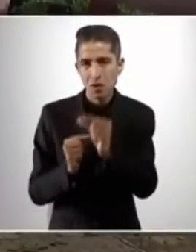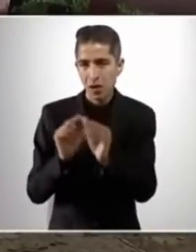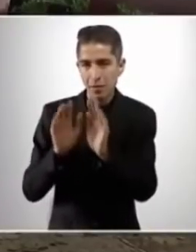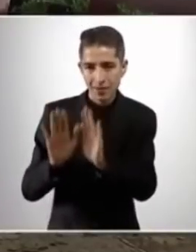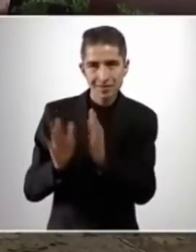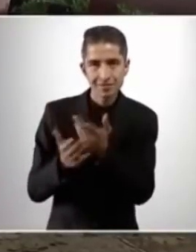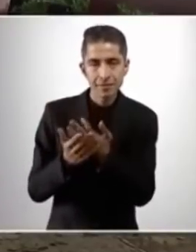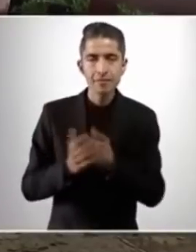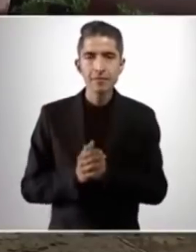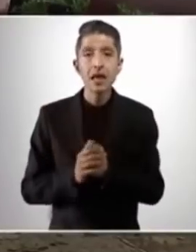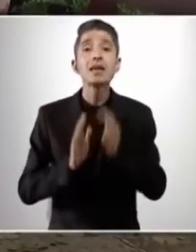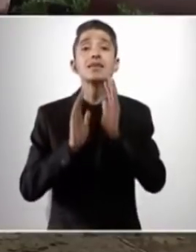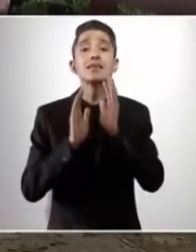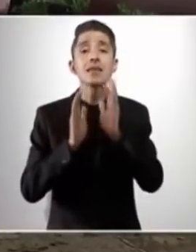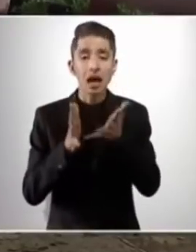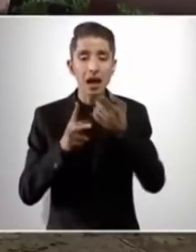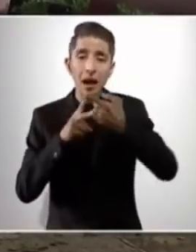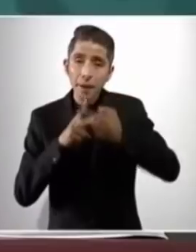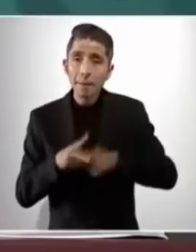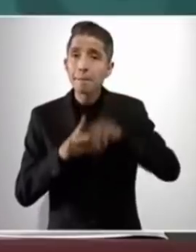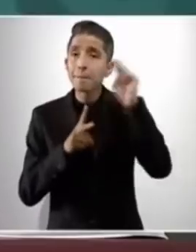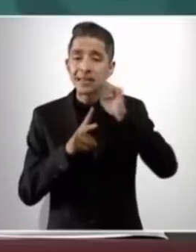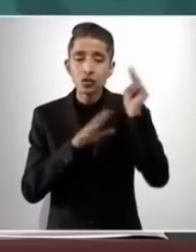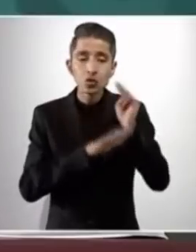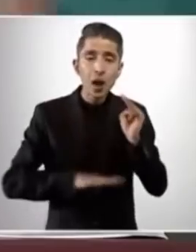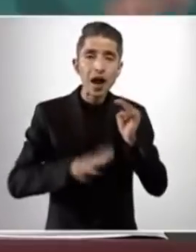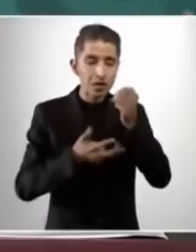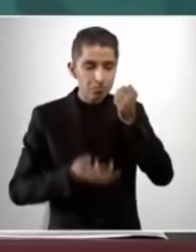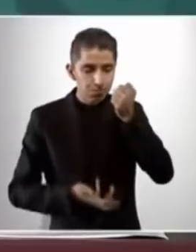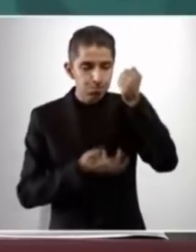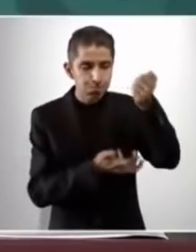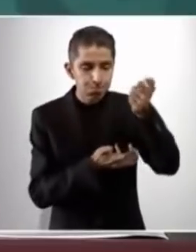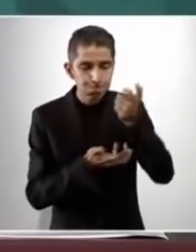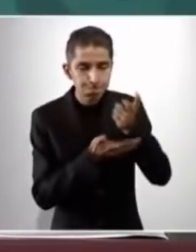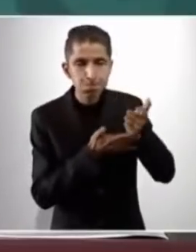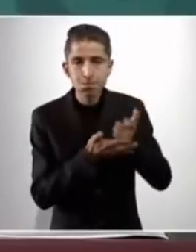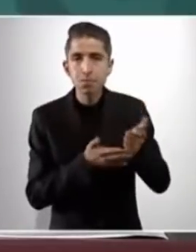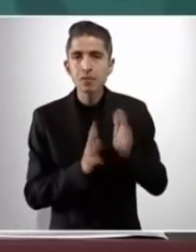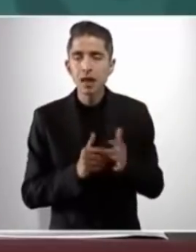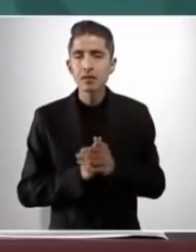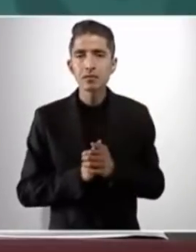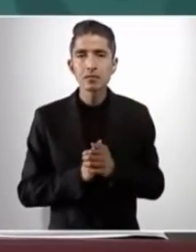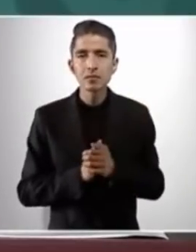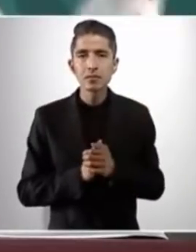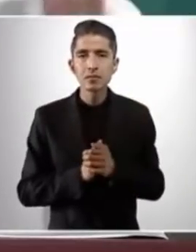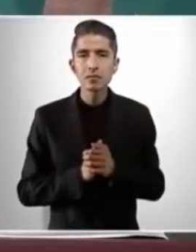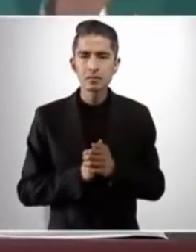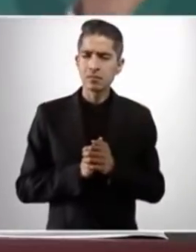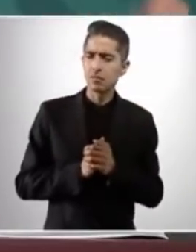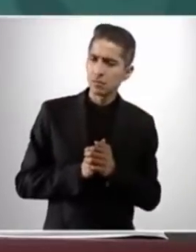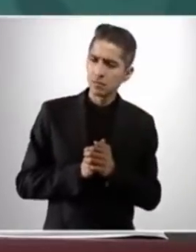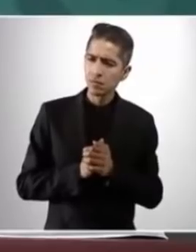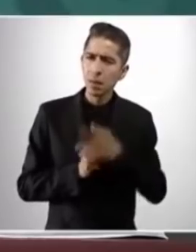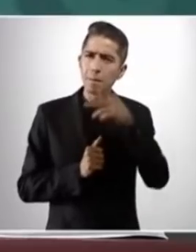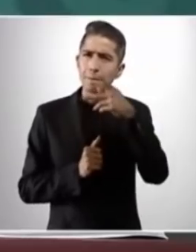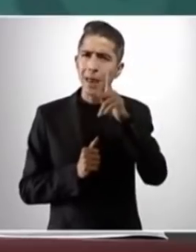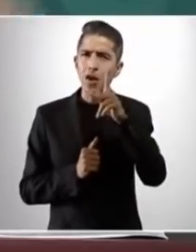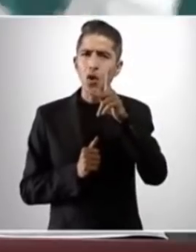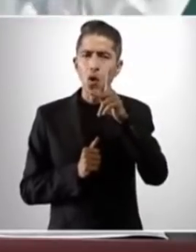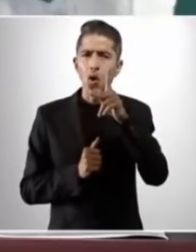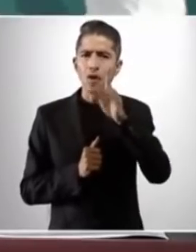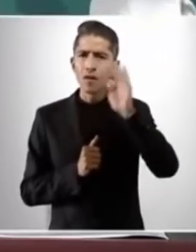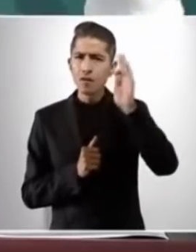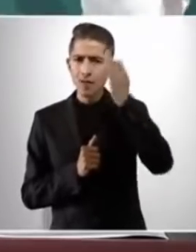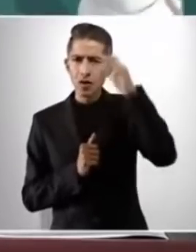Ya empezamos en Michoacán, pero enviábamos el dinero